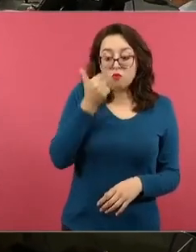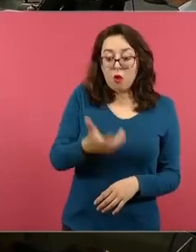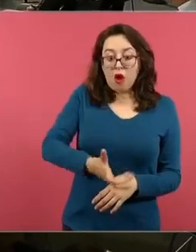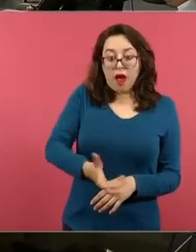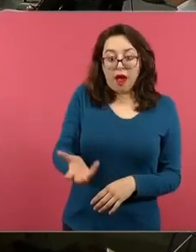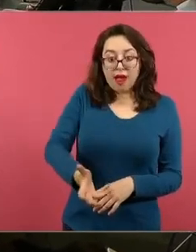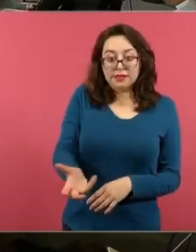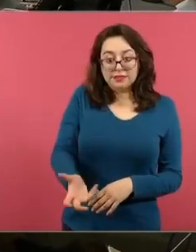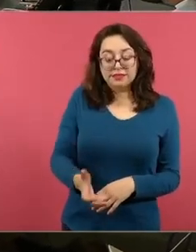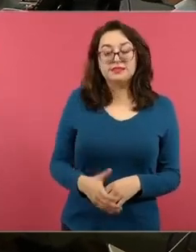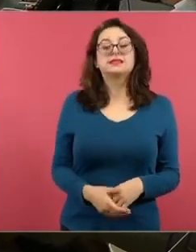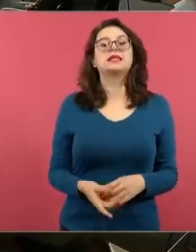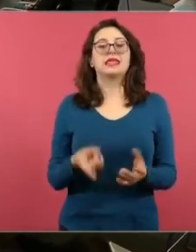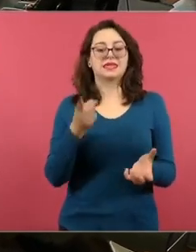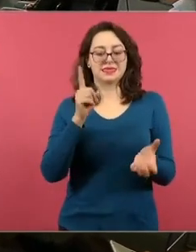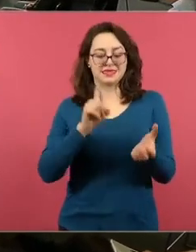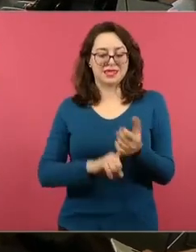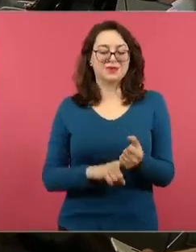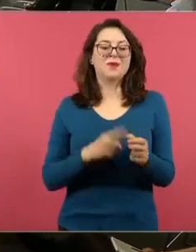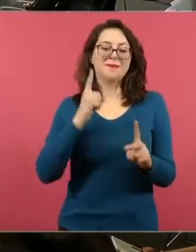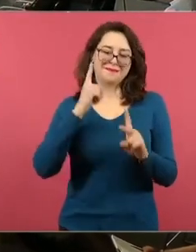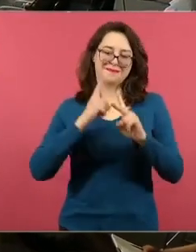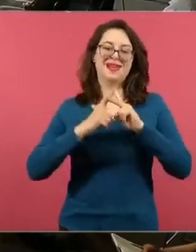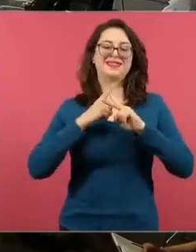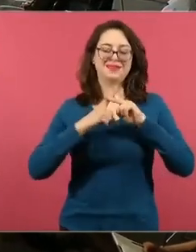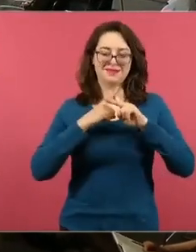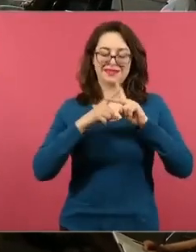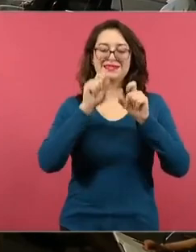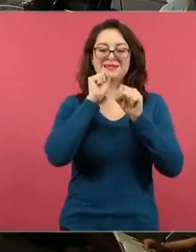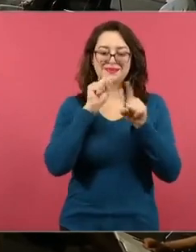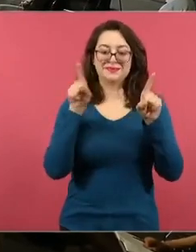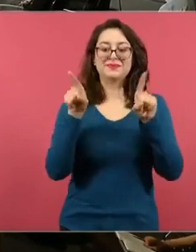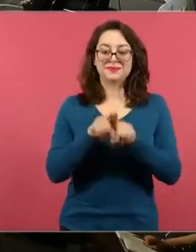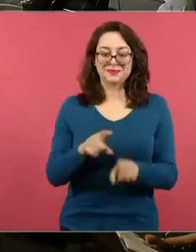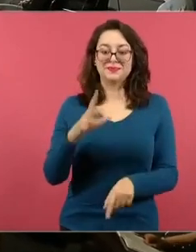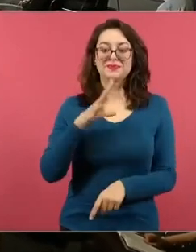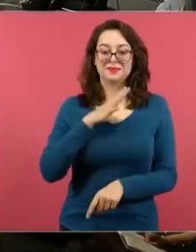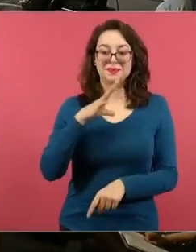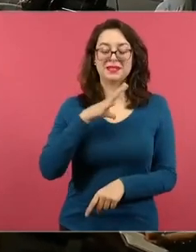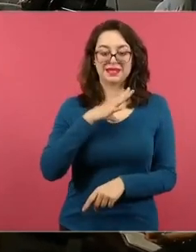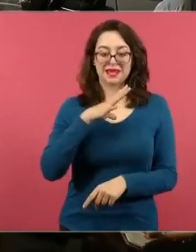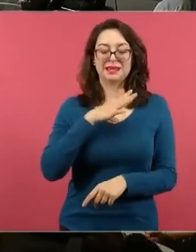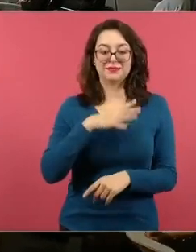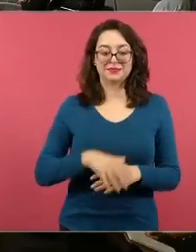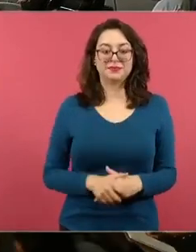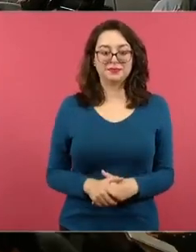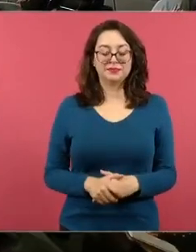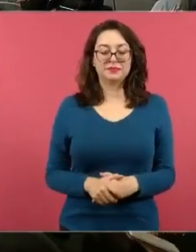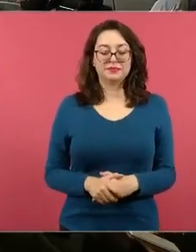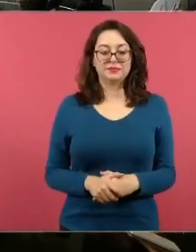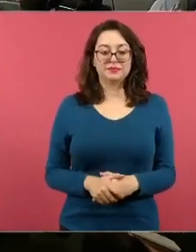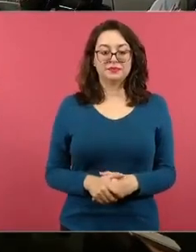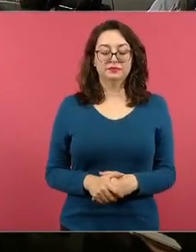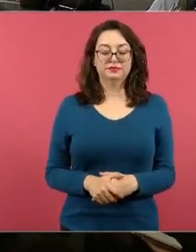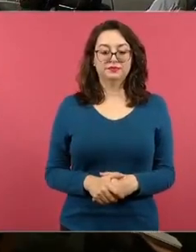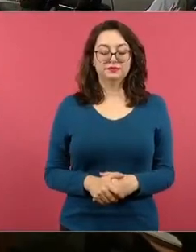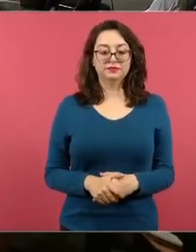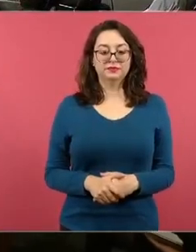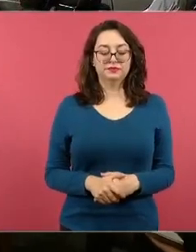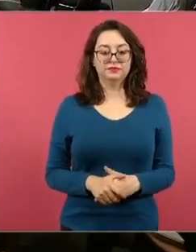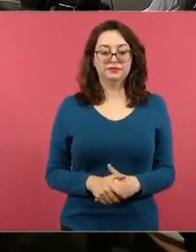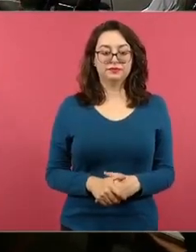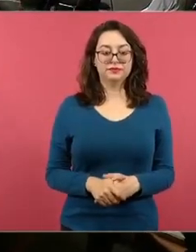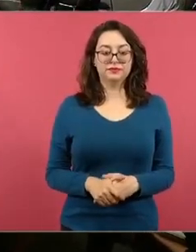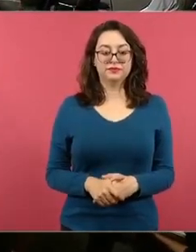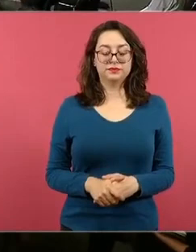matemáticas sumergidas en este experimento y ahorita en un momento se los explico, el alumno va